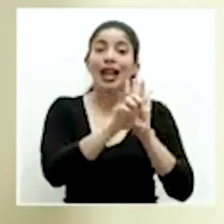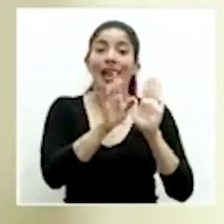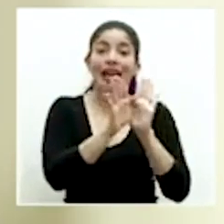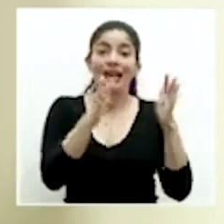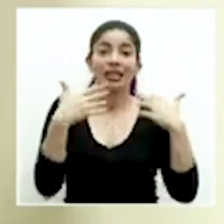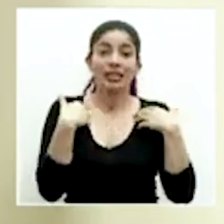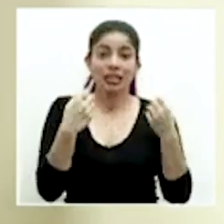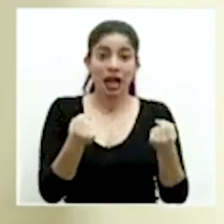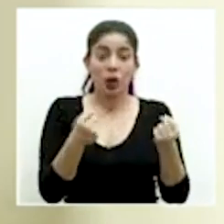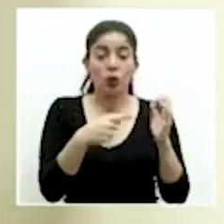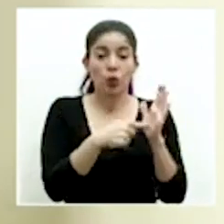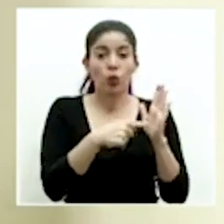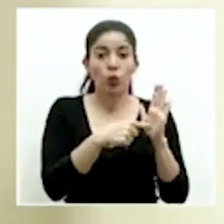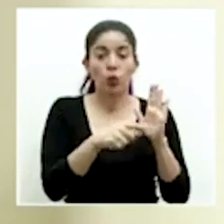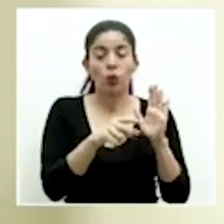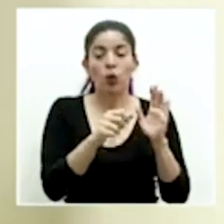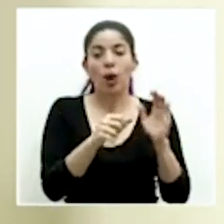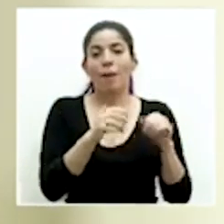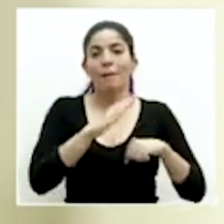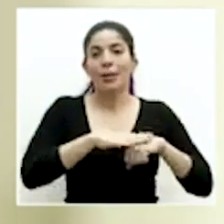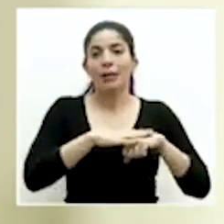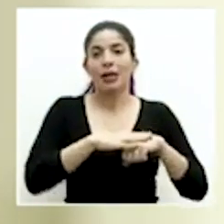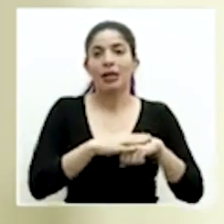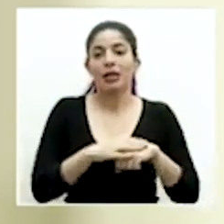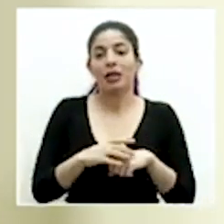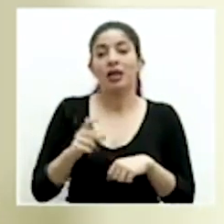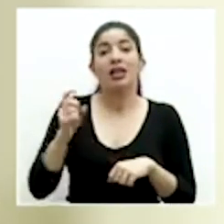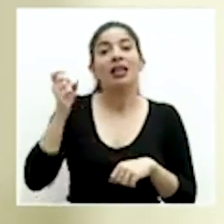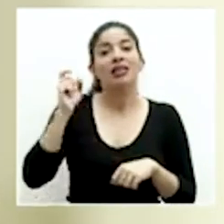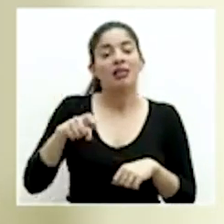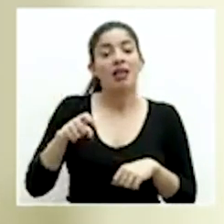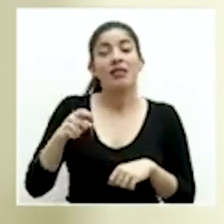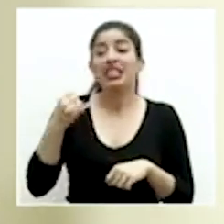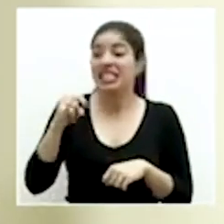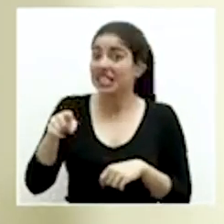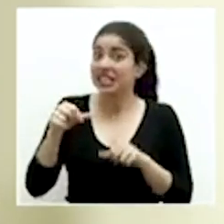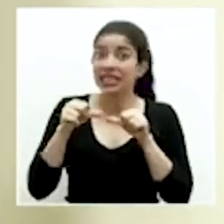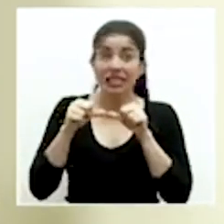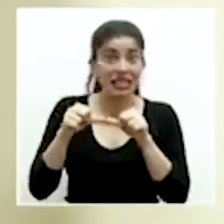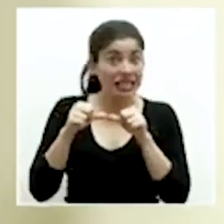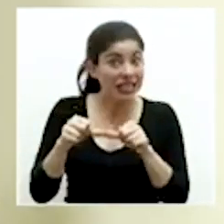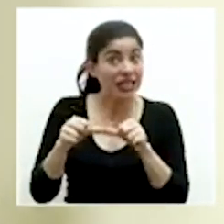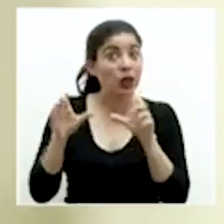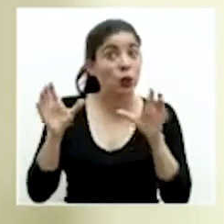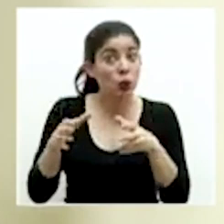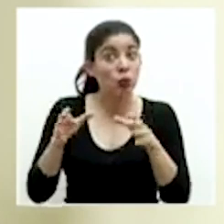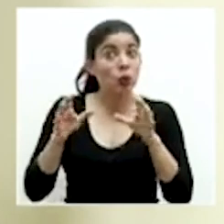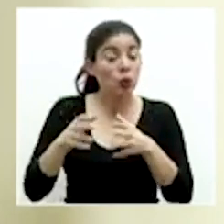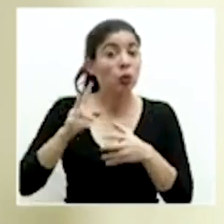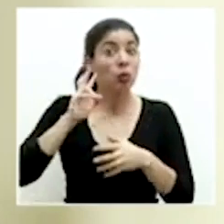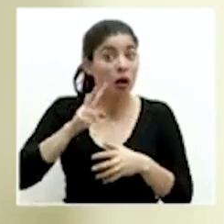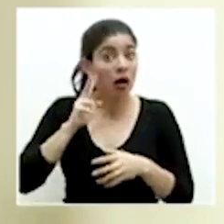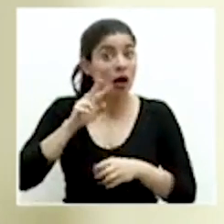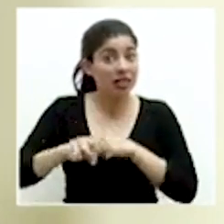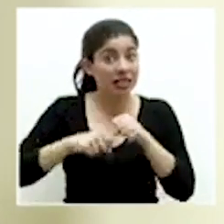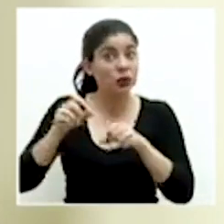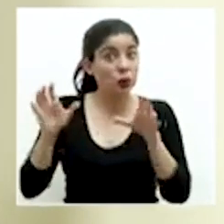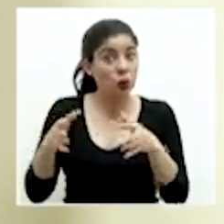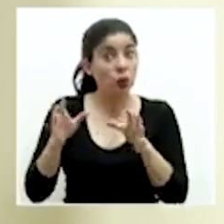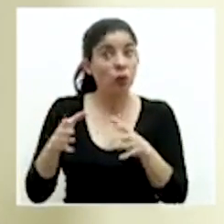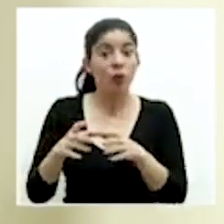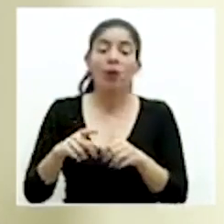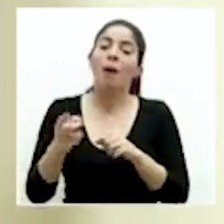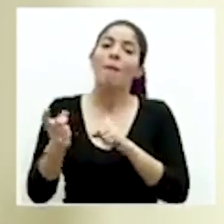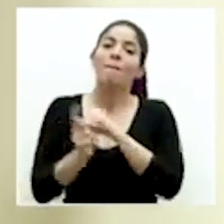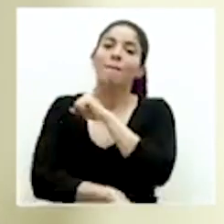a tener que de persistir ese tipo de actividades, de conglomeración de ciclistas, a